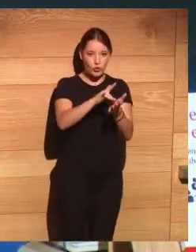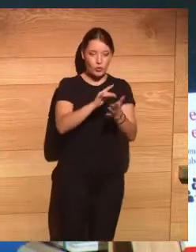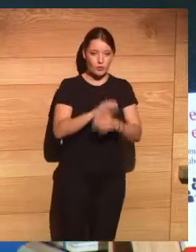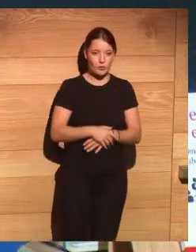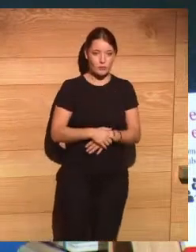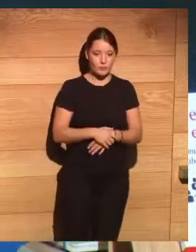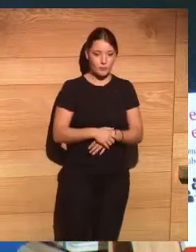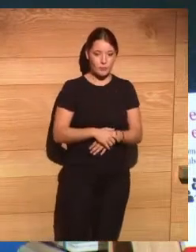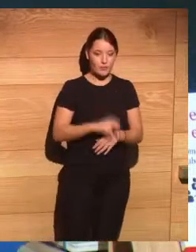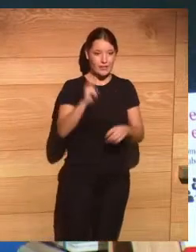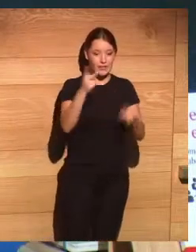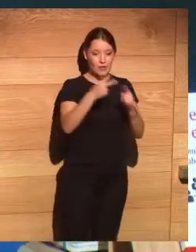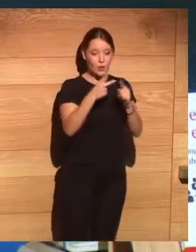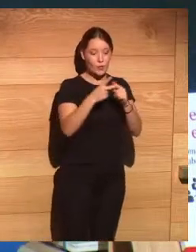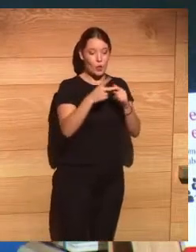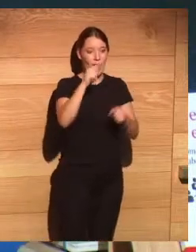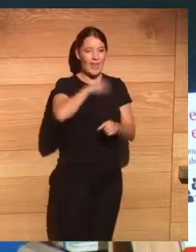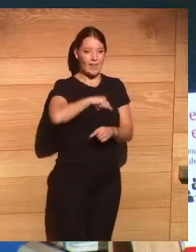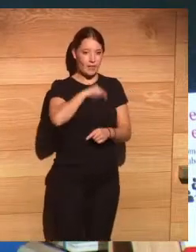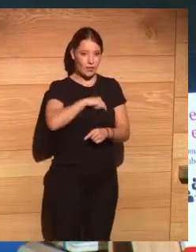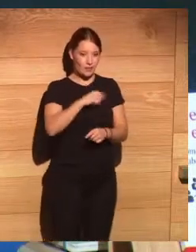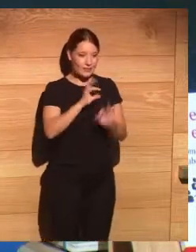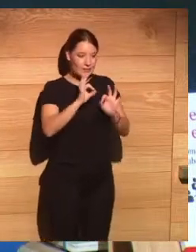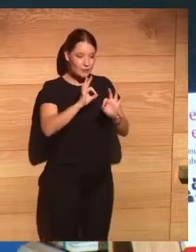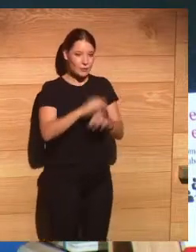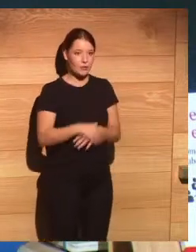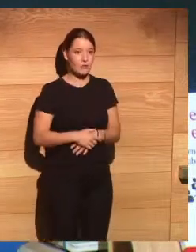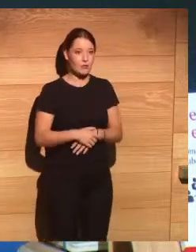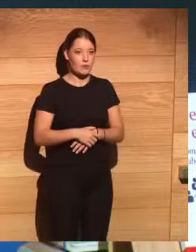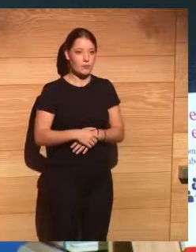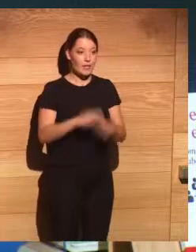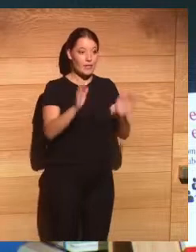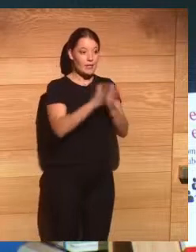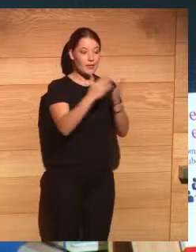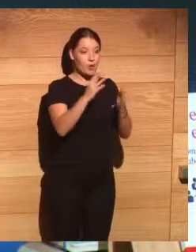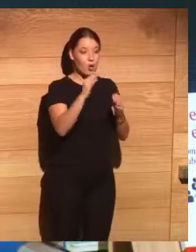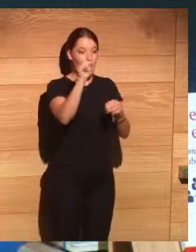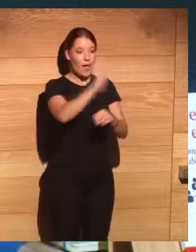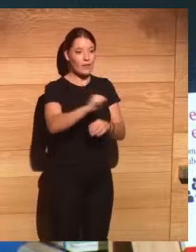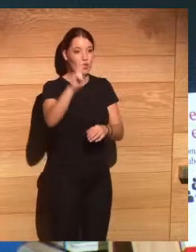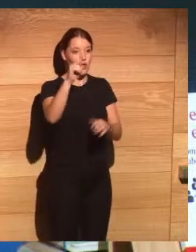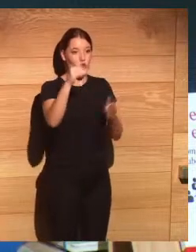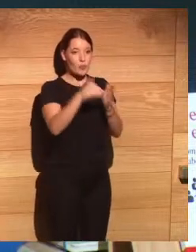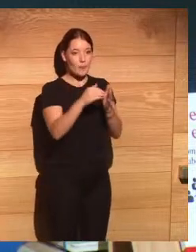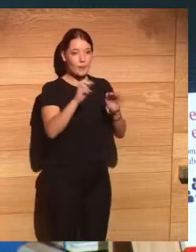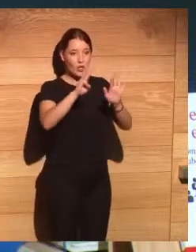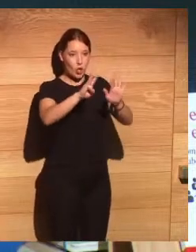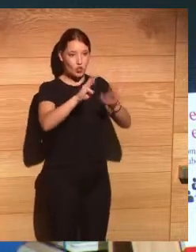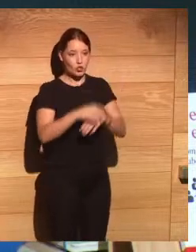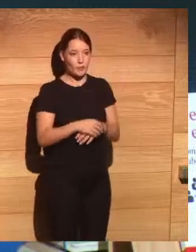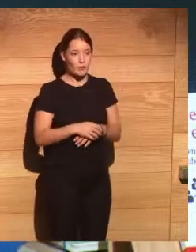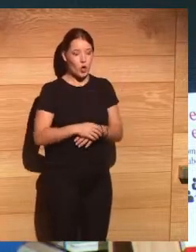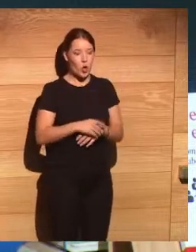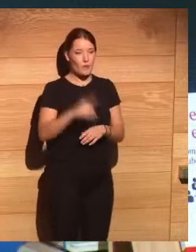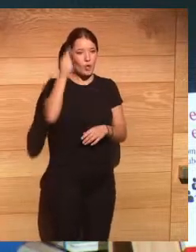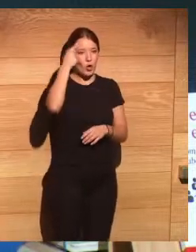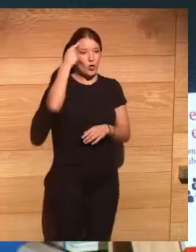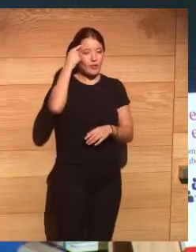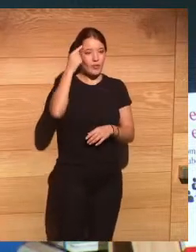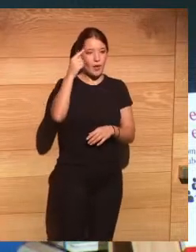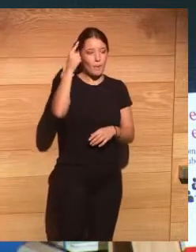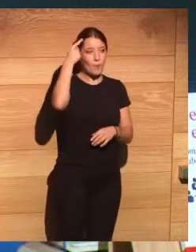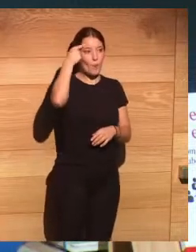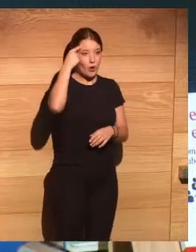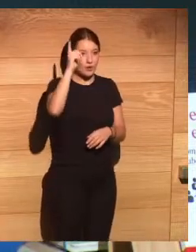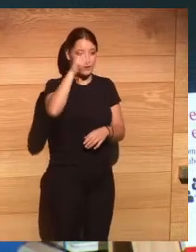lo segundo el tema de la ética Habernas en un gran libro del 2008 sobre el se llama conciencia moral y acción comunicativa hablaba de los tres niveles que